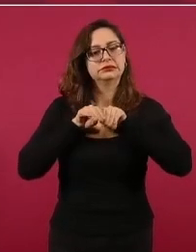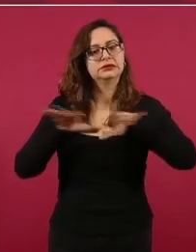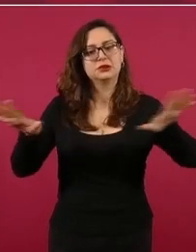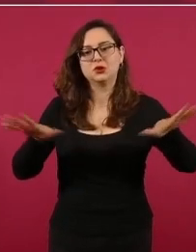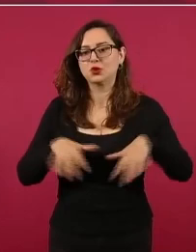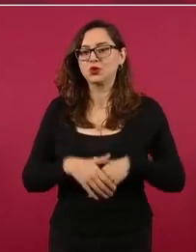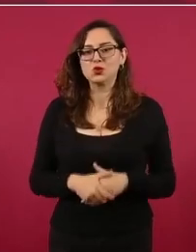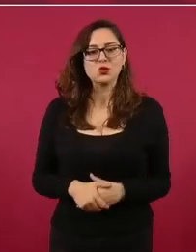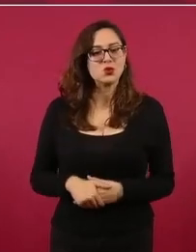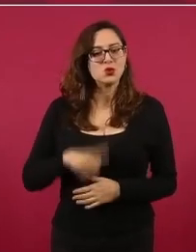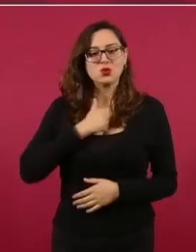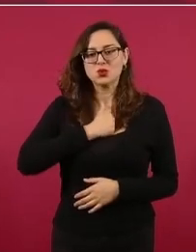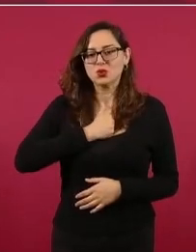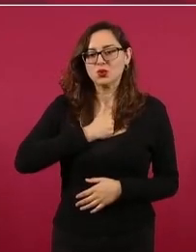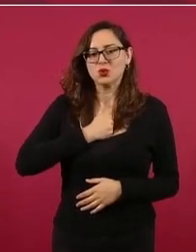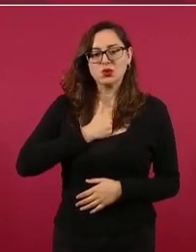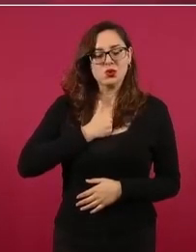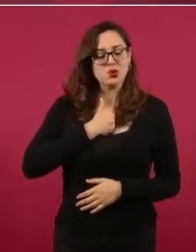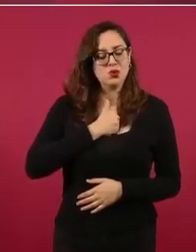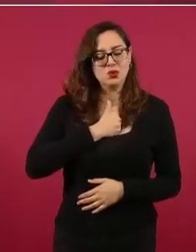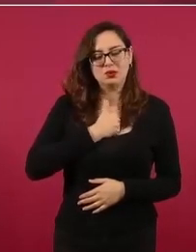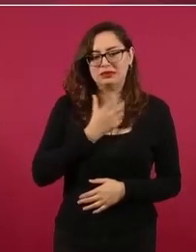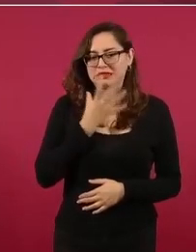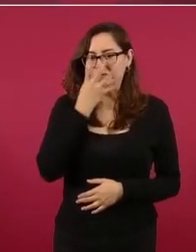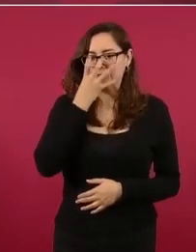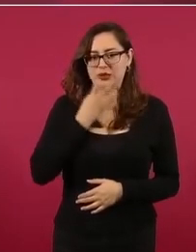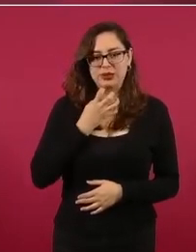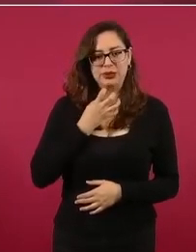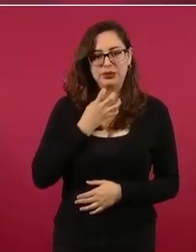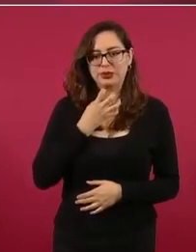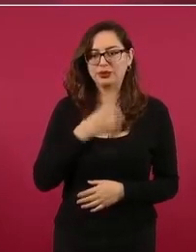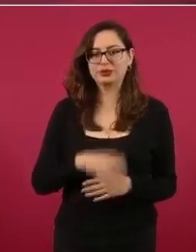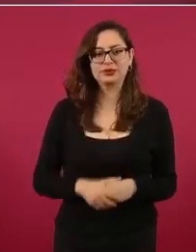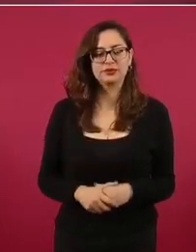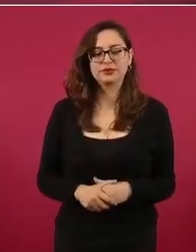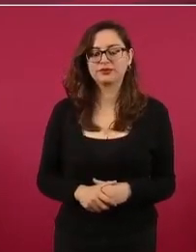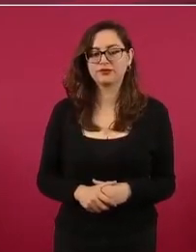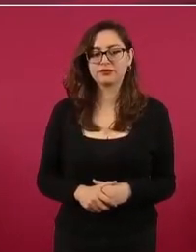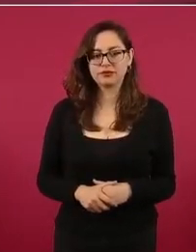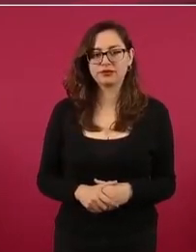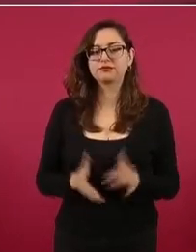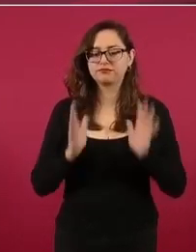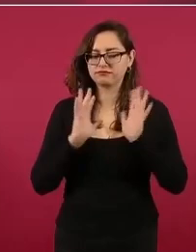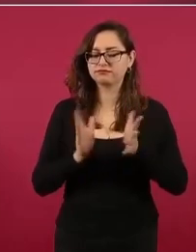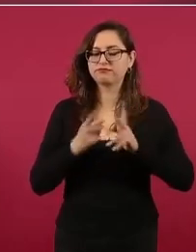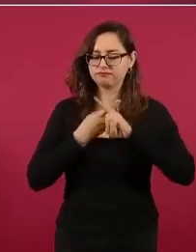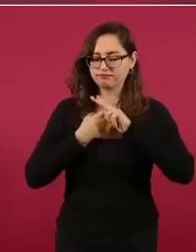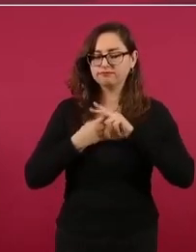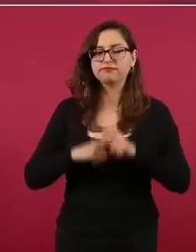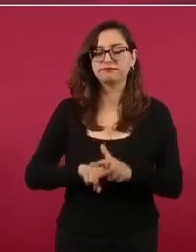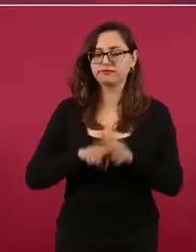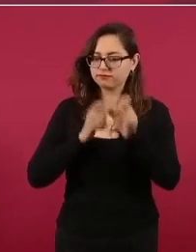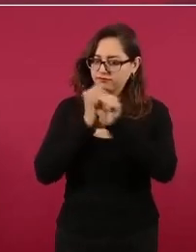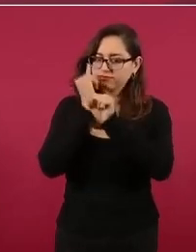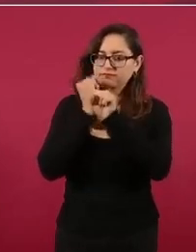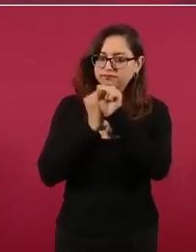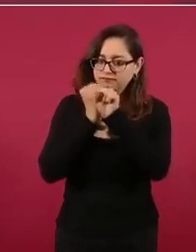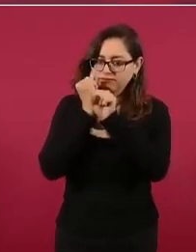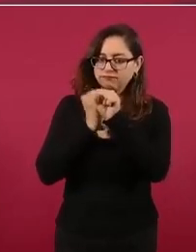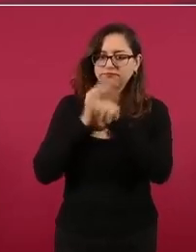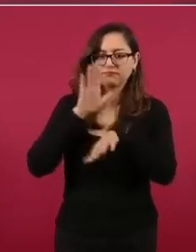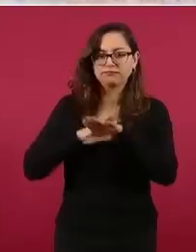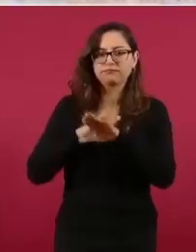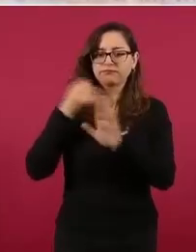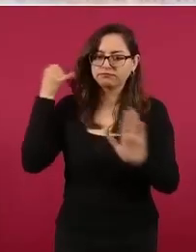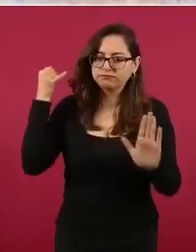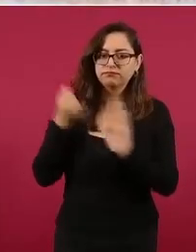muy doloroso, se está haciendo una investigación a fondo